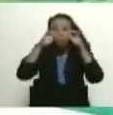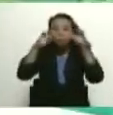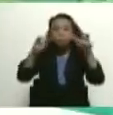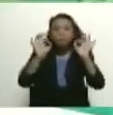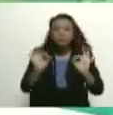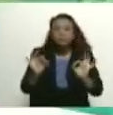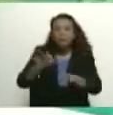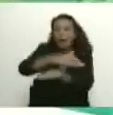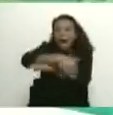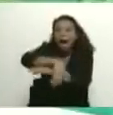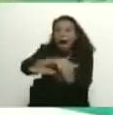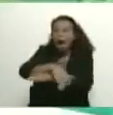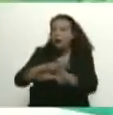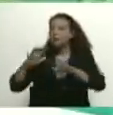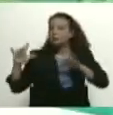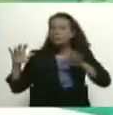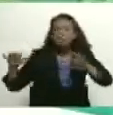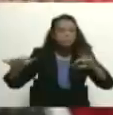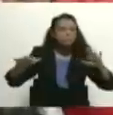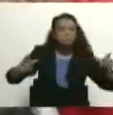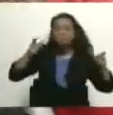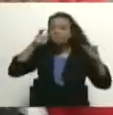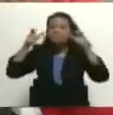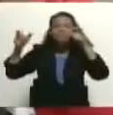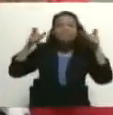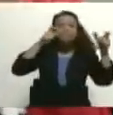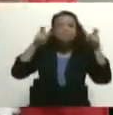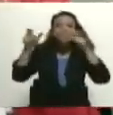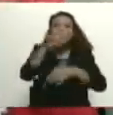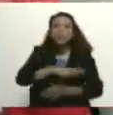A la calle. A garantizar la paz en todo el país.